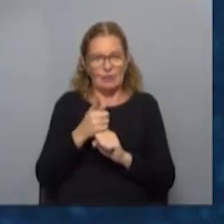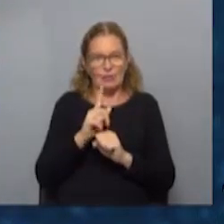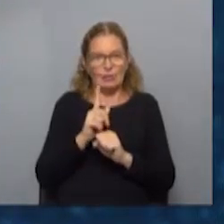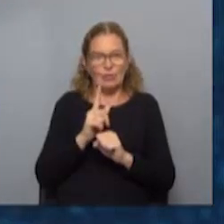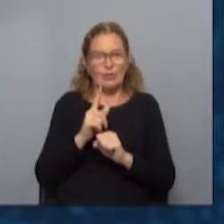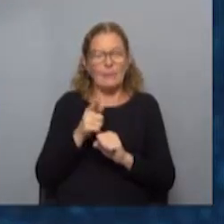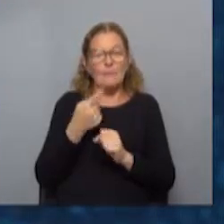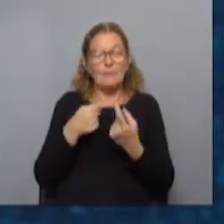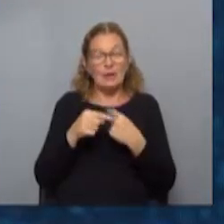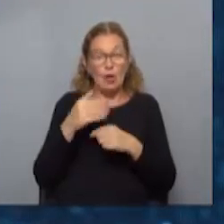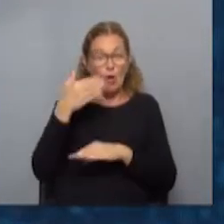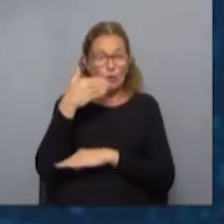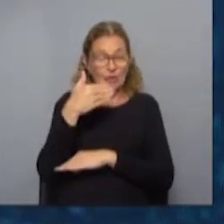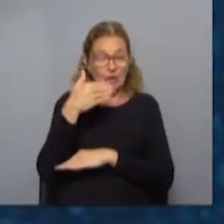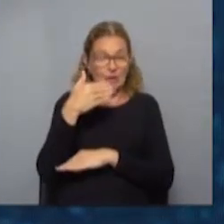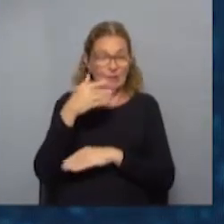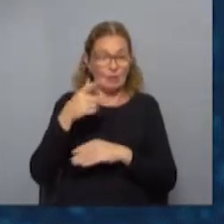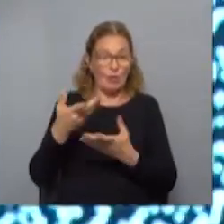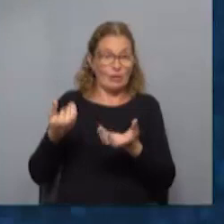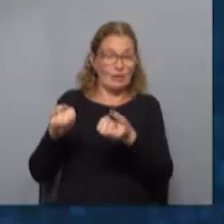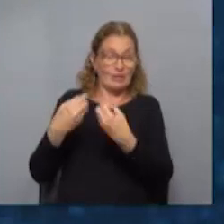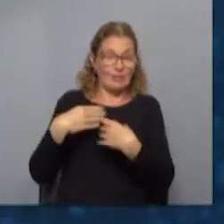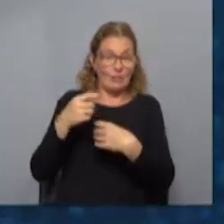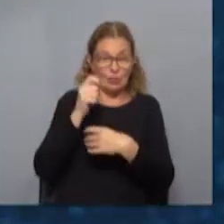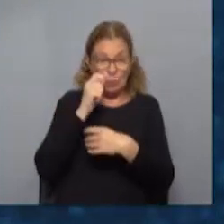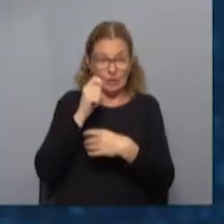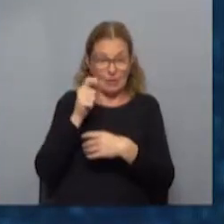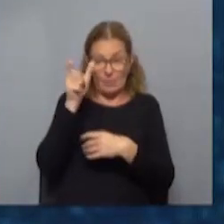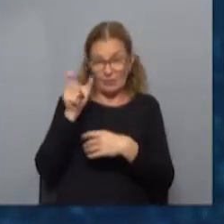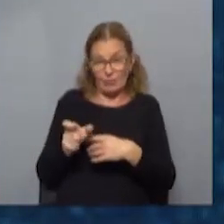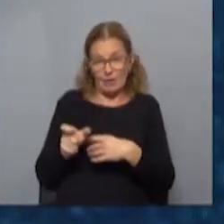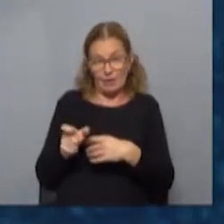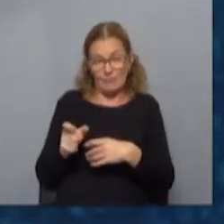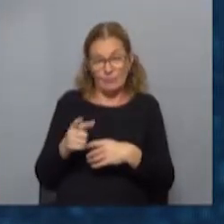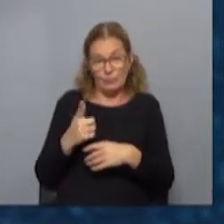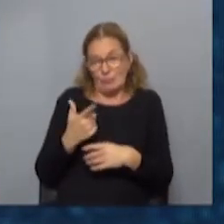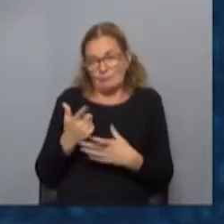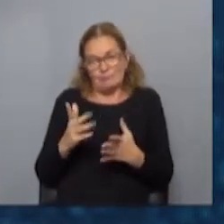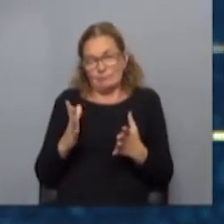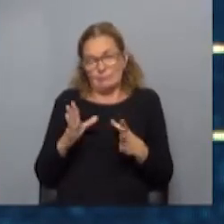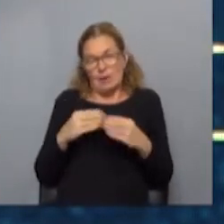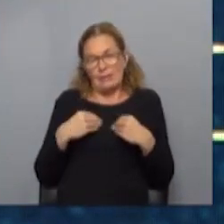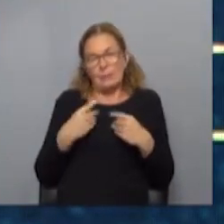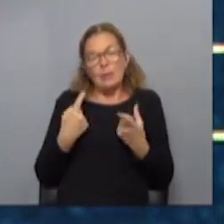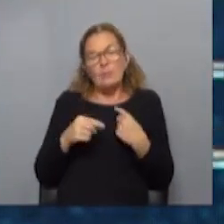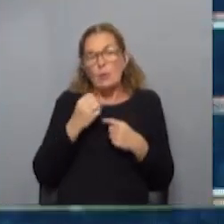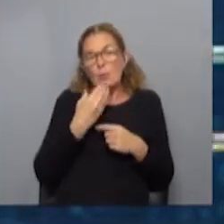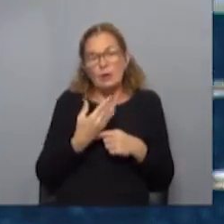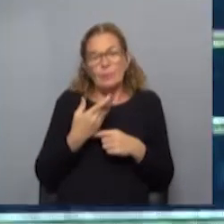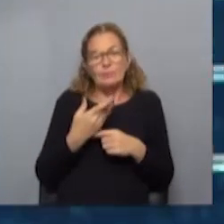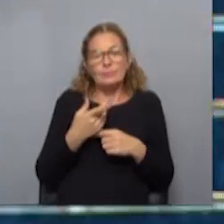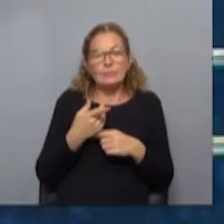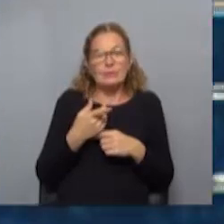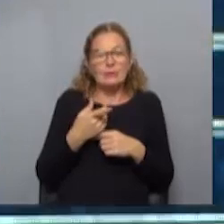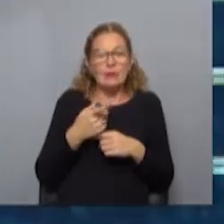no tenía sentido, pero los hoteles, si no reciben turistas o clientes, no tiene sentido tampoco. Pero bueno, a partir